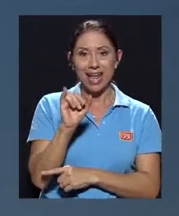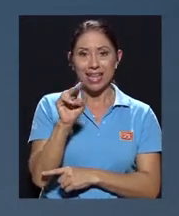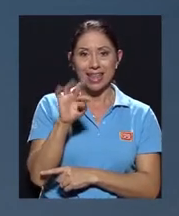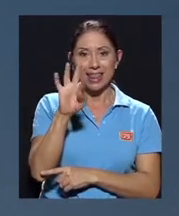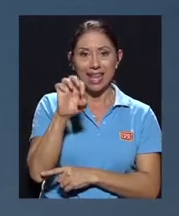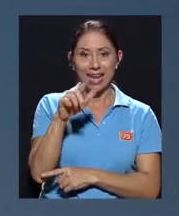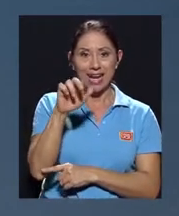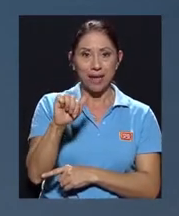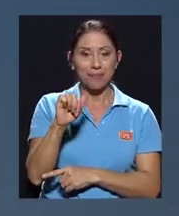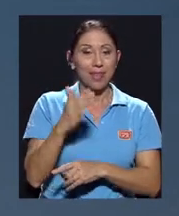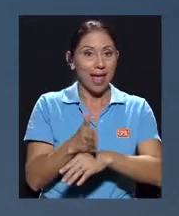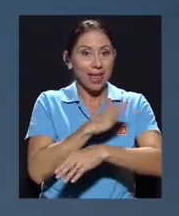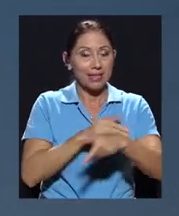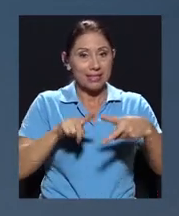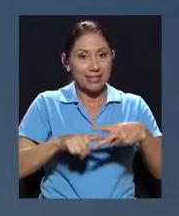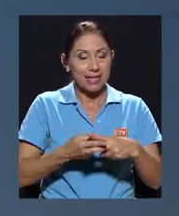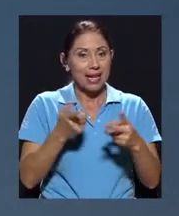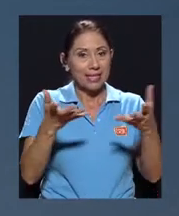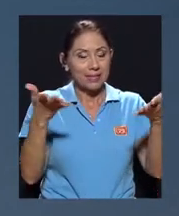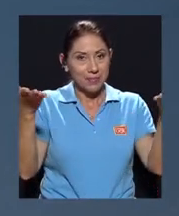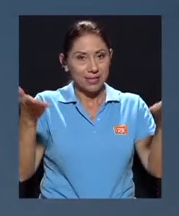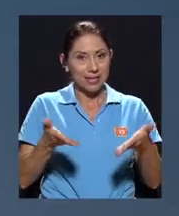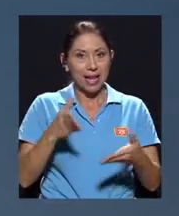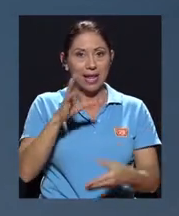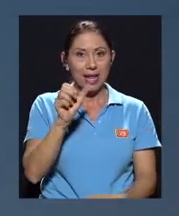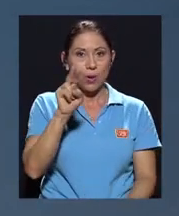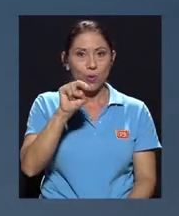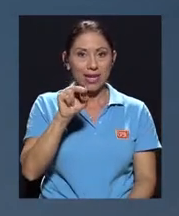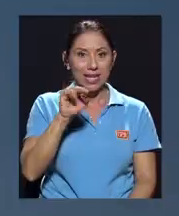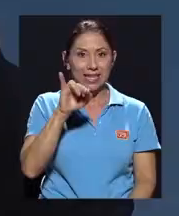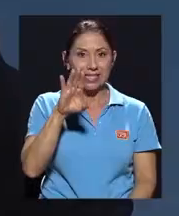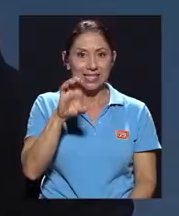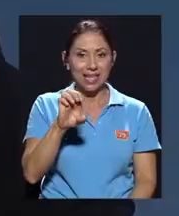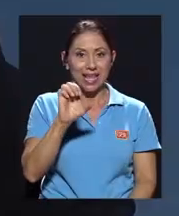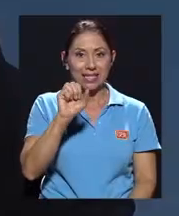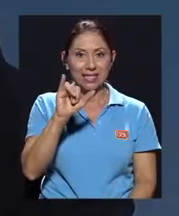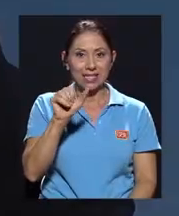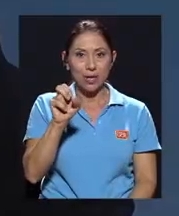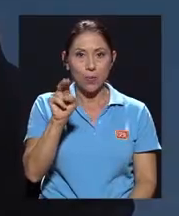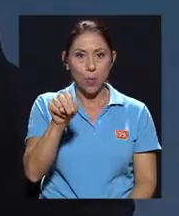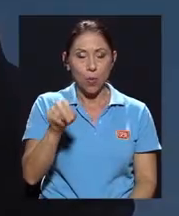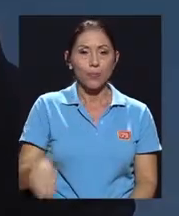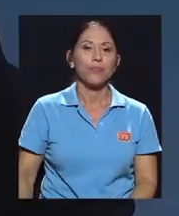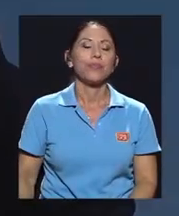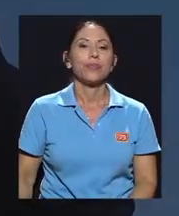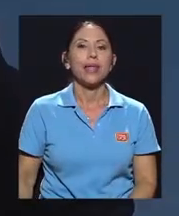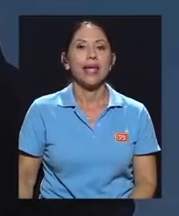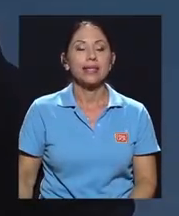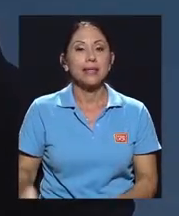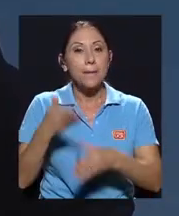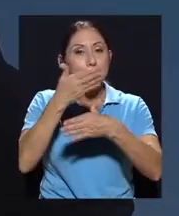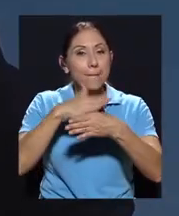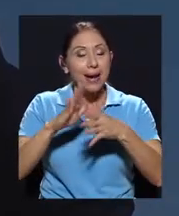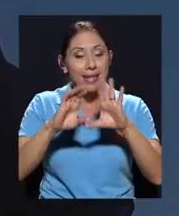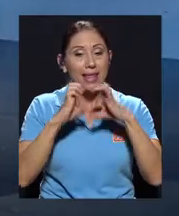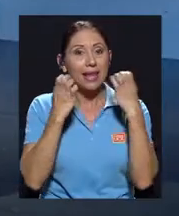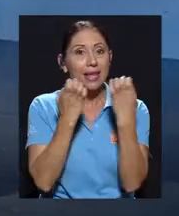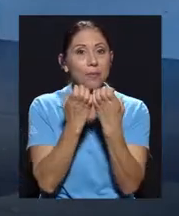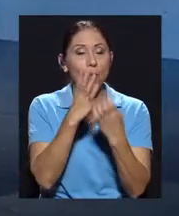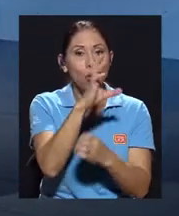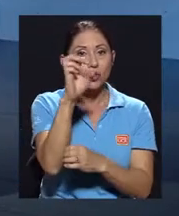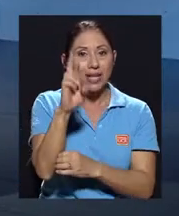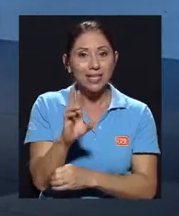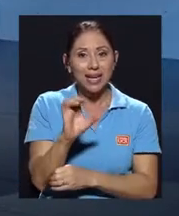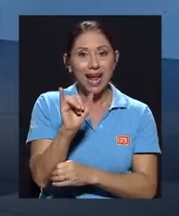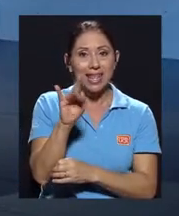iniciar quisiera presentarles el día de hoy a Eunice Simón, quien es parte del equipo de Costa Rica Integra y también por supuesto